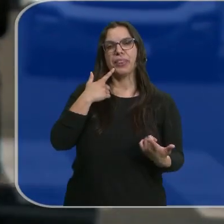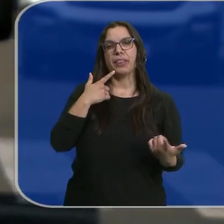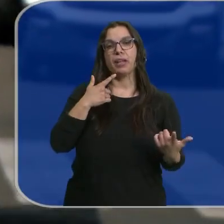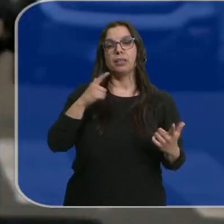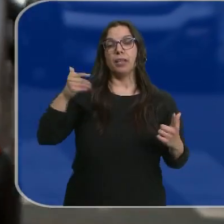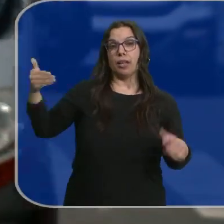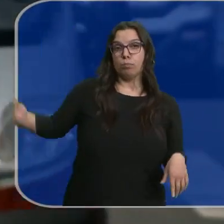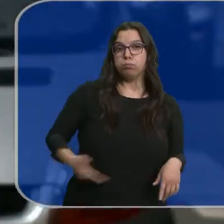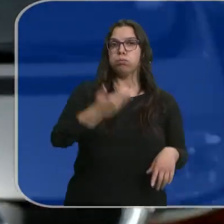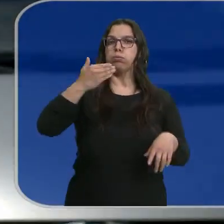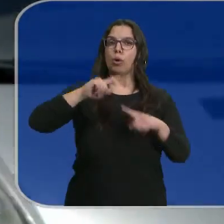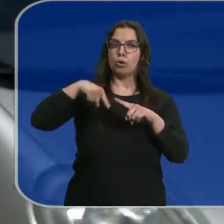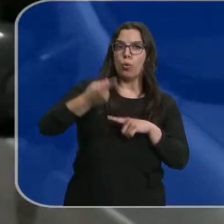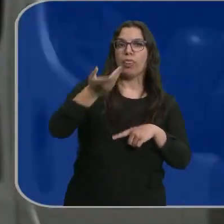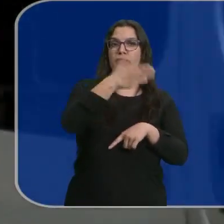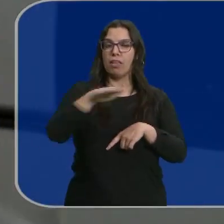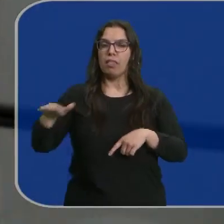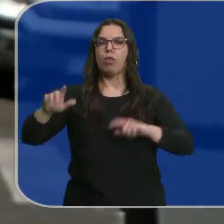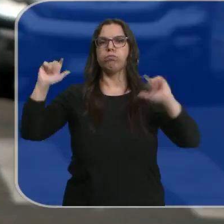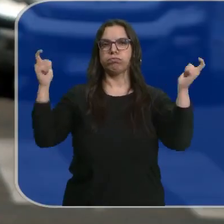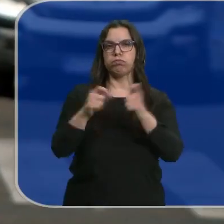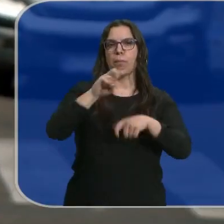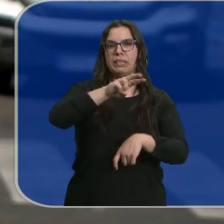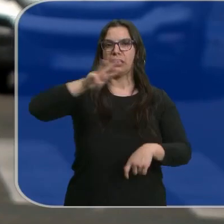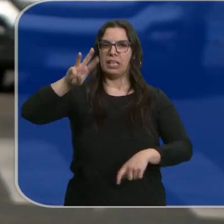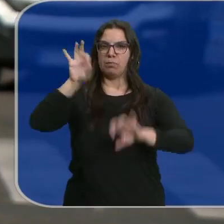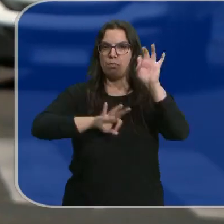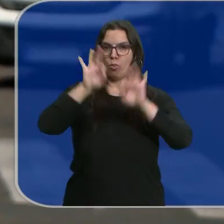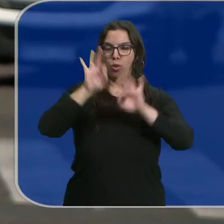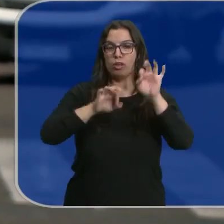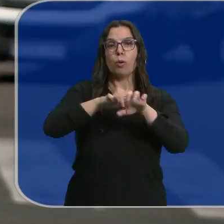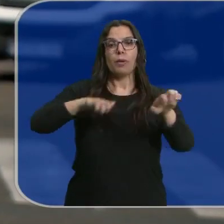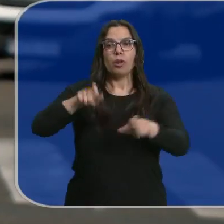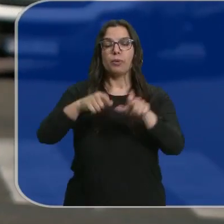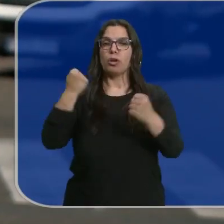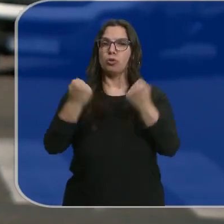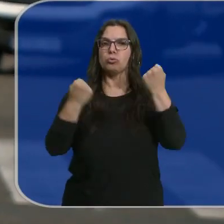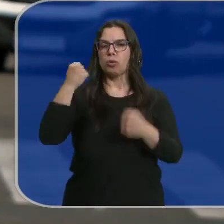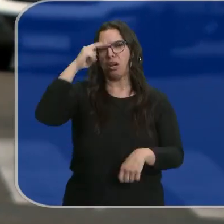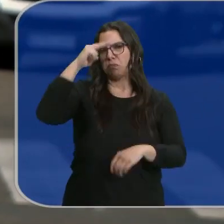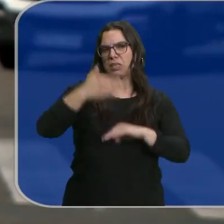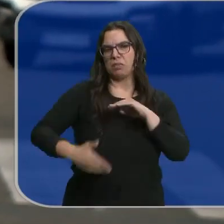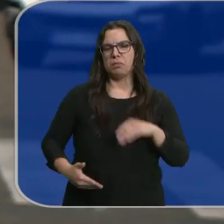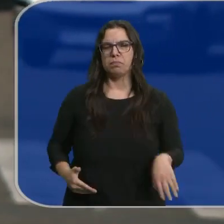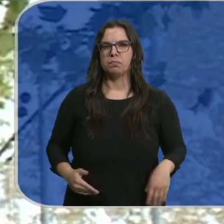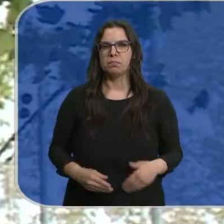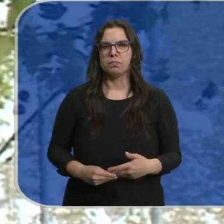se han reducido en un 23% los peatones fallecidos y la mayoría de los conductores respeta esta norma.